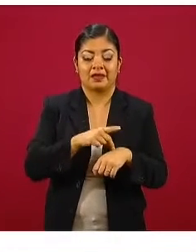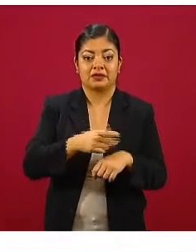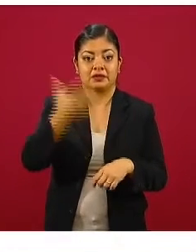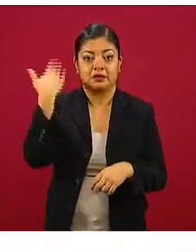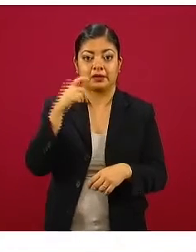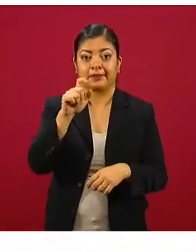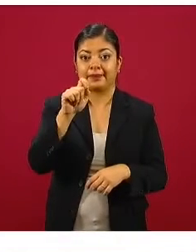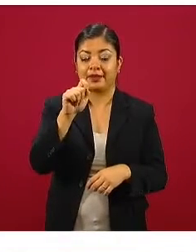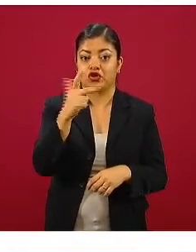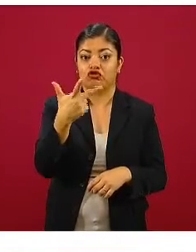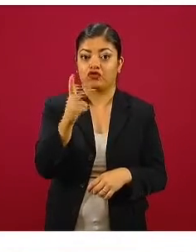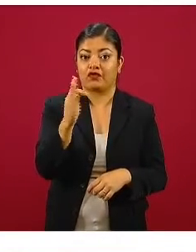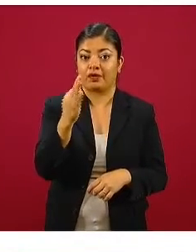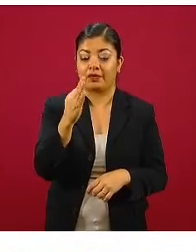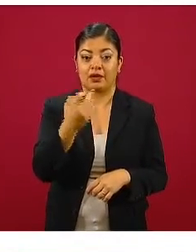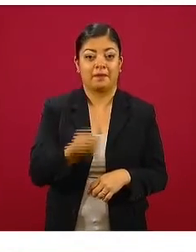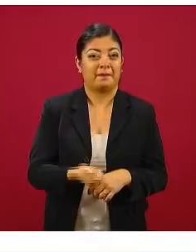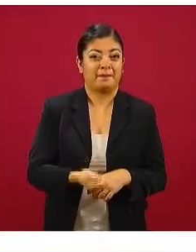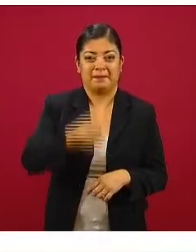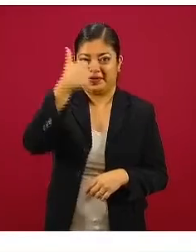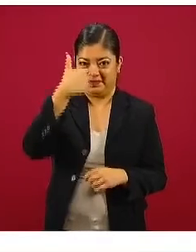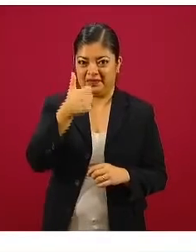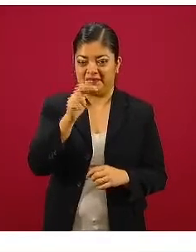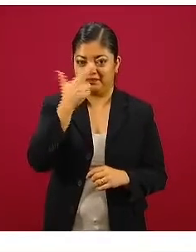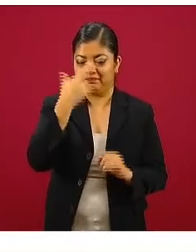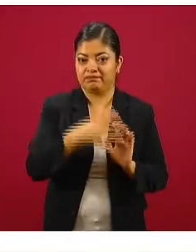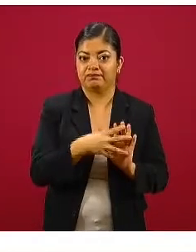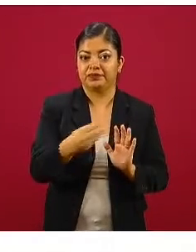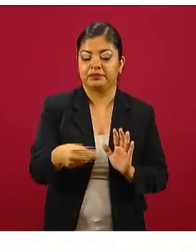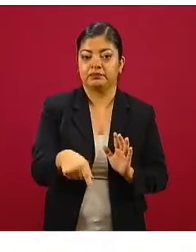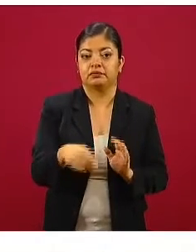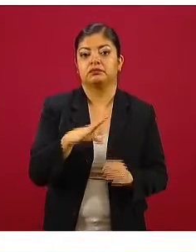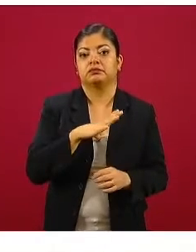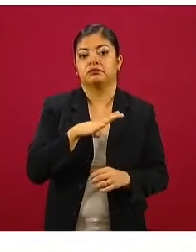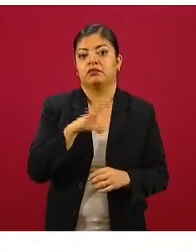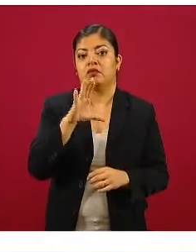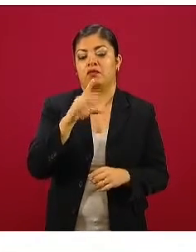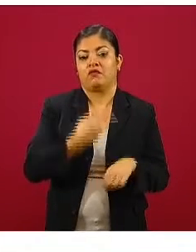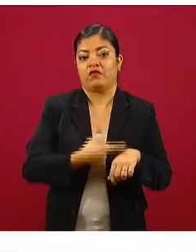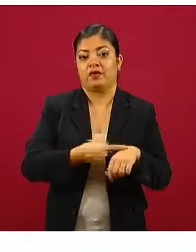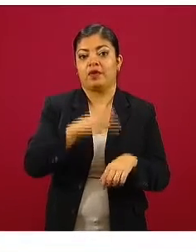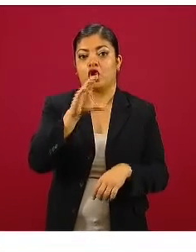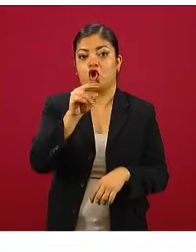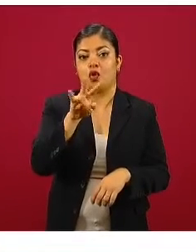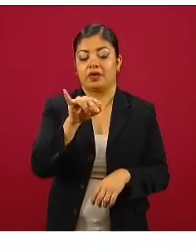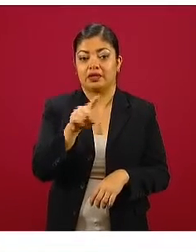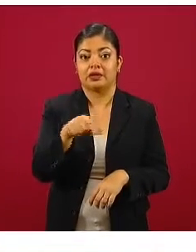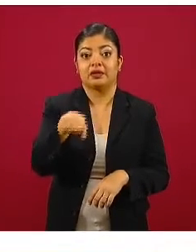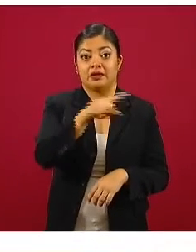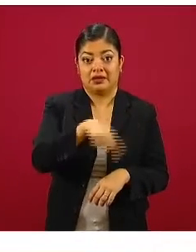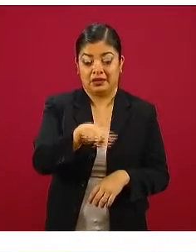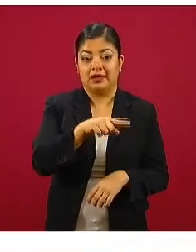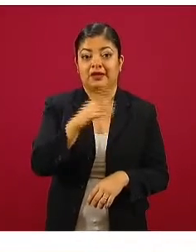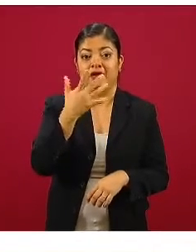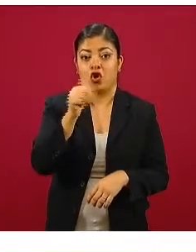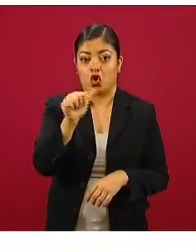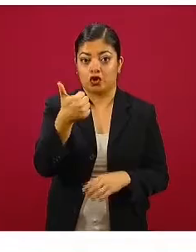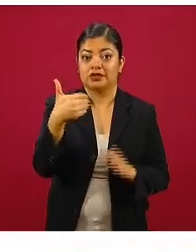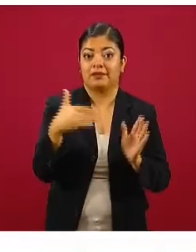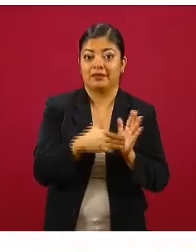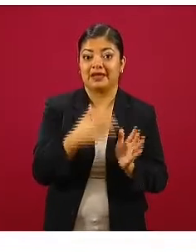febrero, donde tuvimos el primer caso confirmado, han tenido COVID y de ellas 11.300